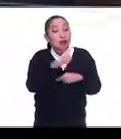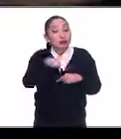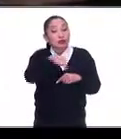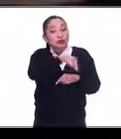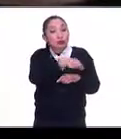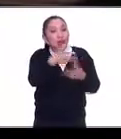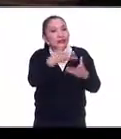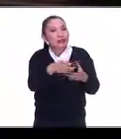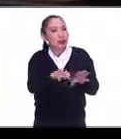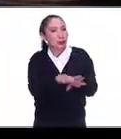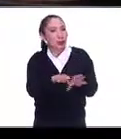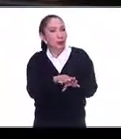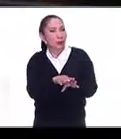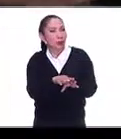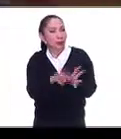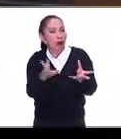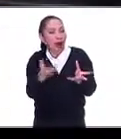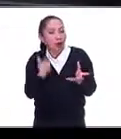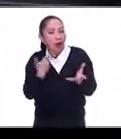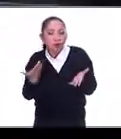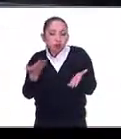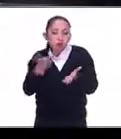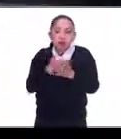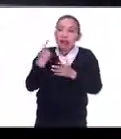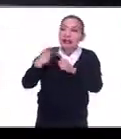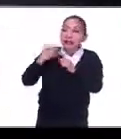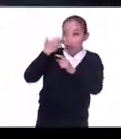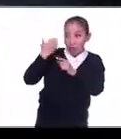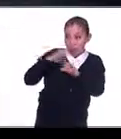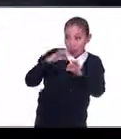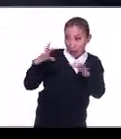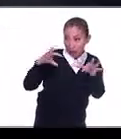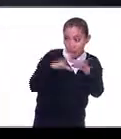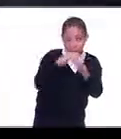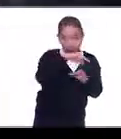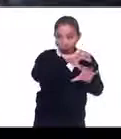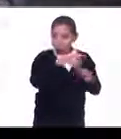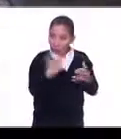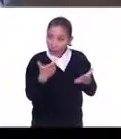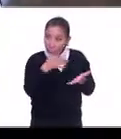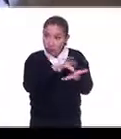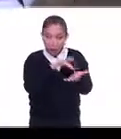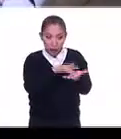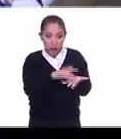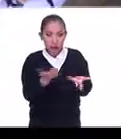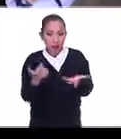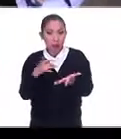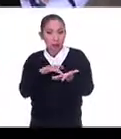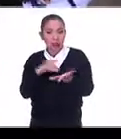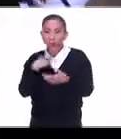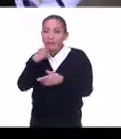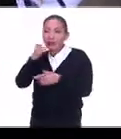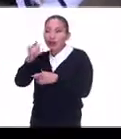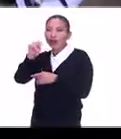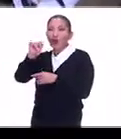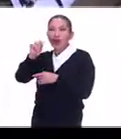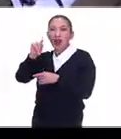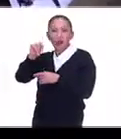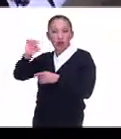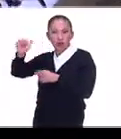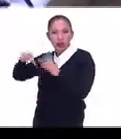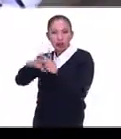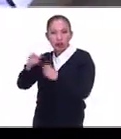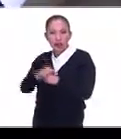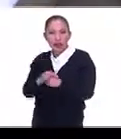hacer una serie de acercamientos de quien quiera trabajar con esta comunidad. Bueno, facilitarles como hacía Toledo en otras áreas, ¿no?